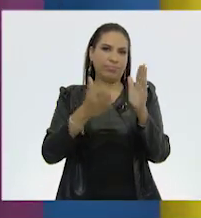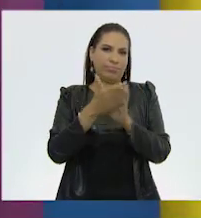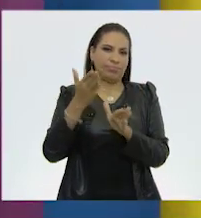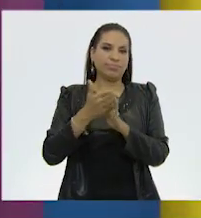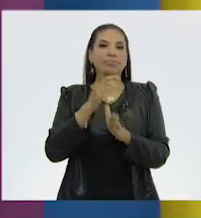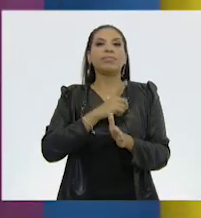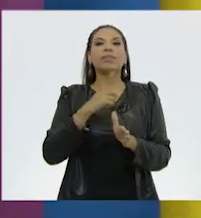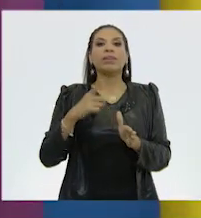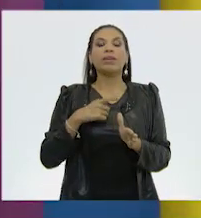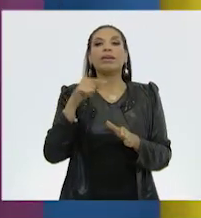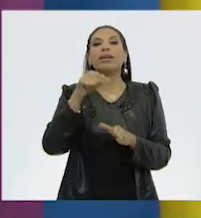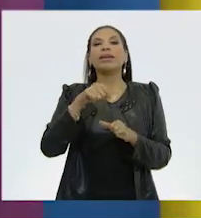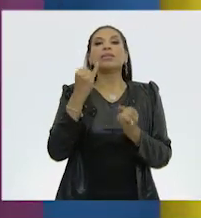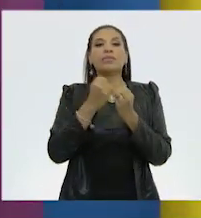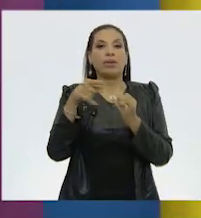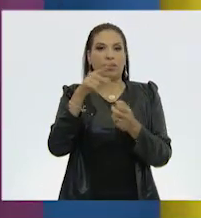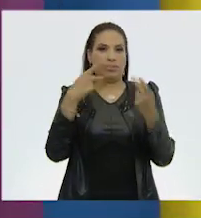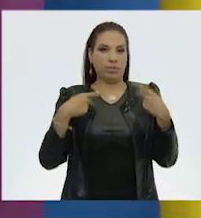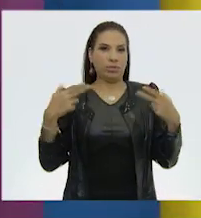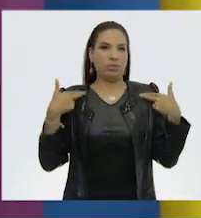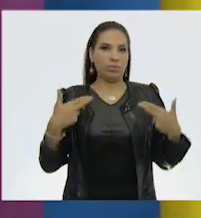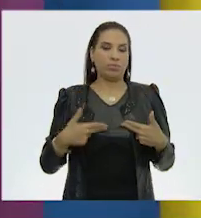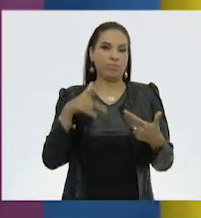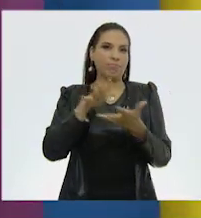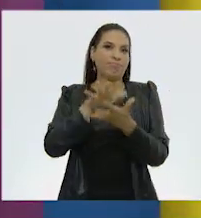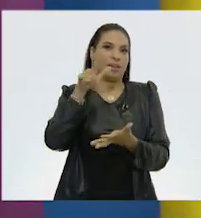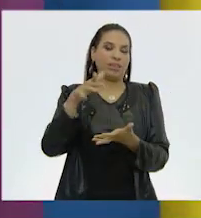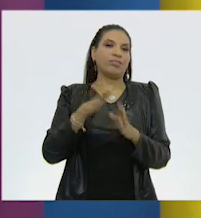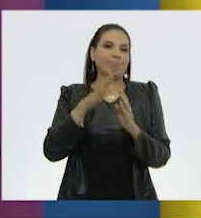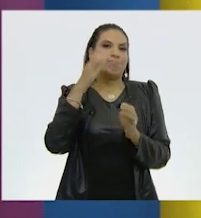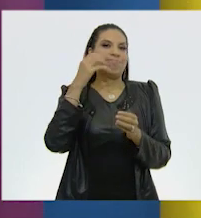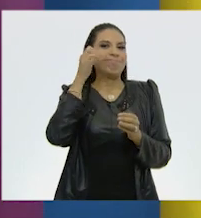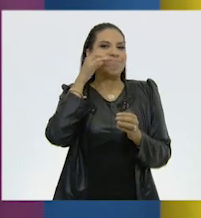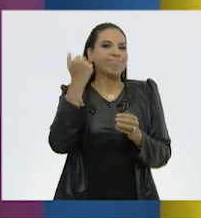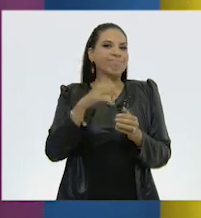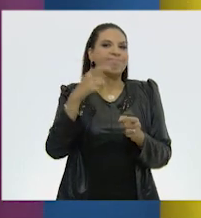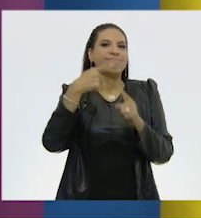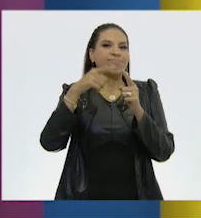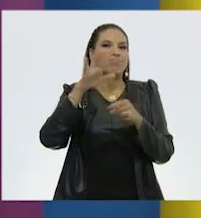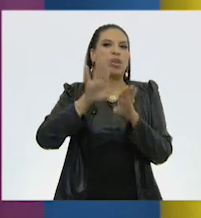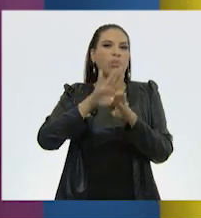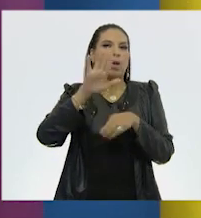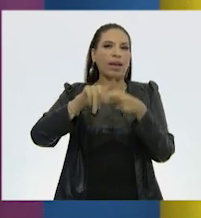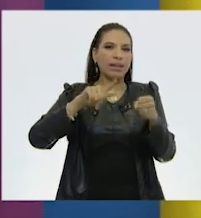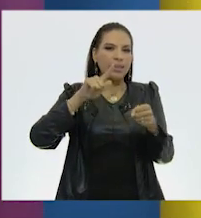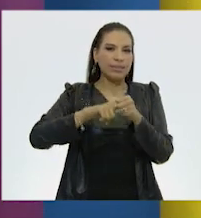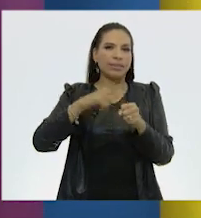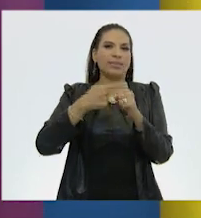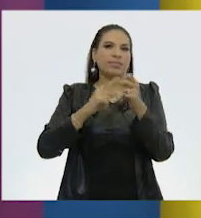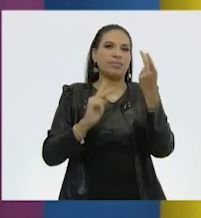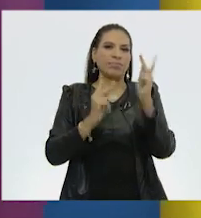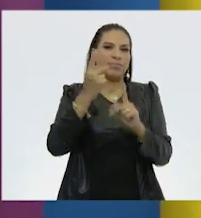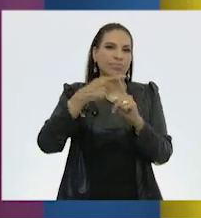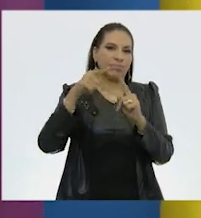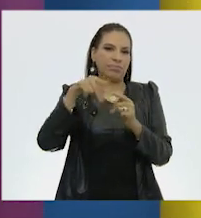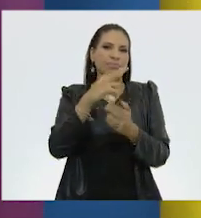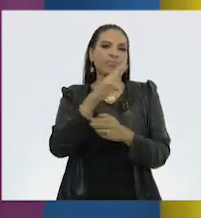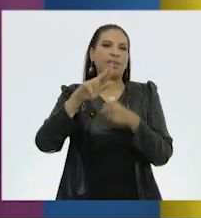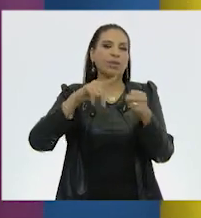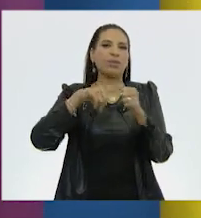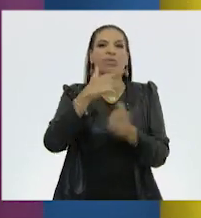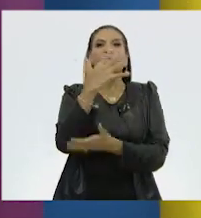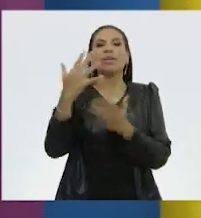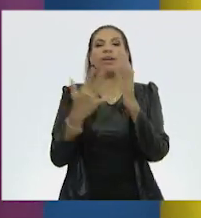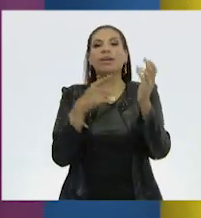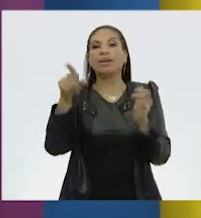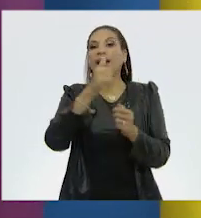debemos mencionar que el ser humano es el mayor predador de la naturaleza. Por eso, alumnos y alumnas que nos